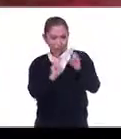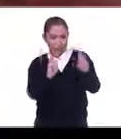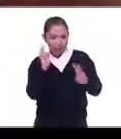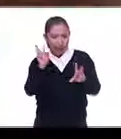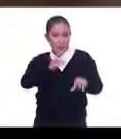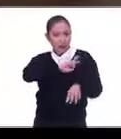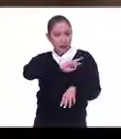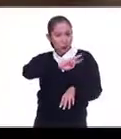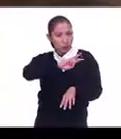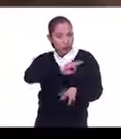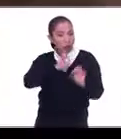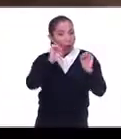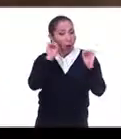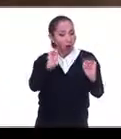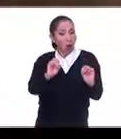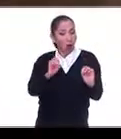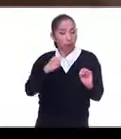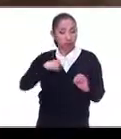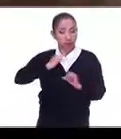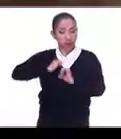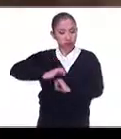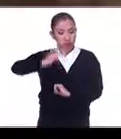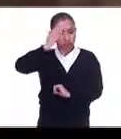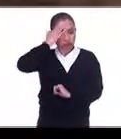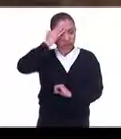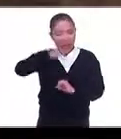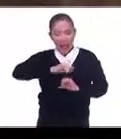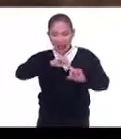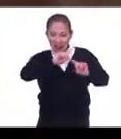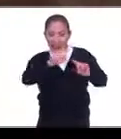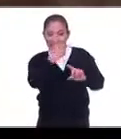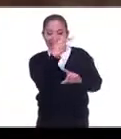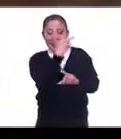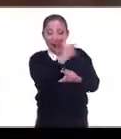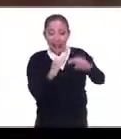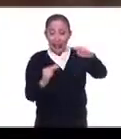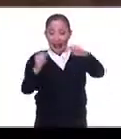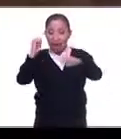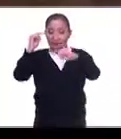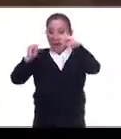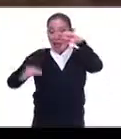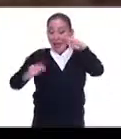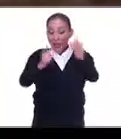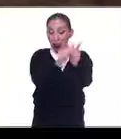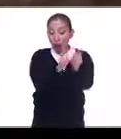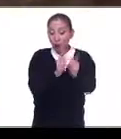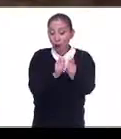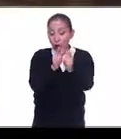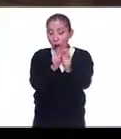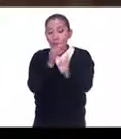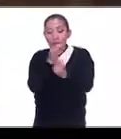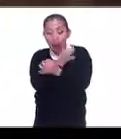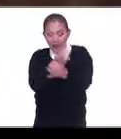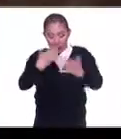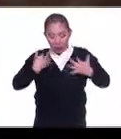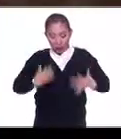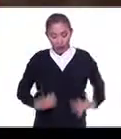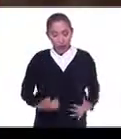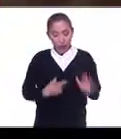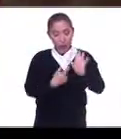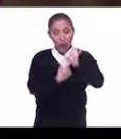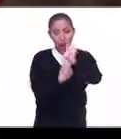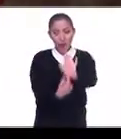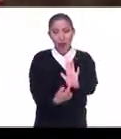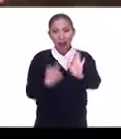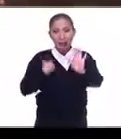viuda, si es autoridad. hay siete niveles de mensaje que te da la